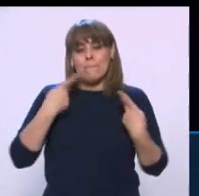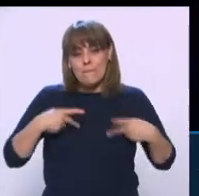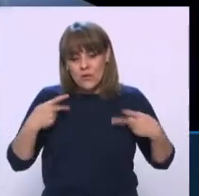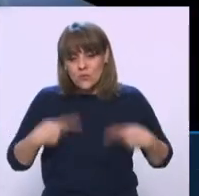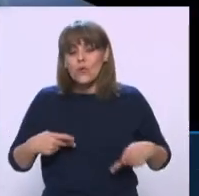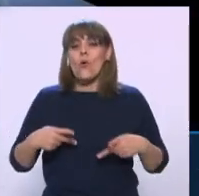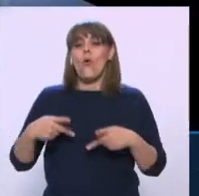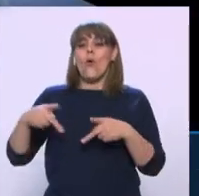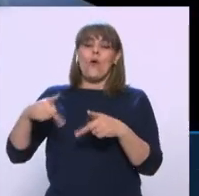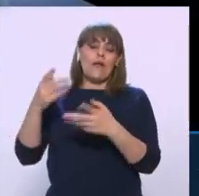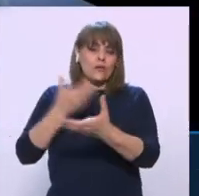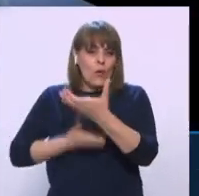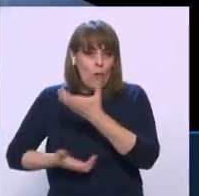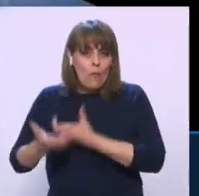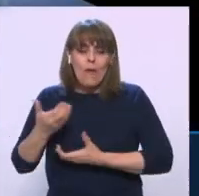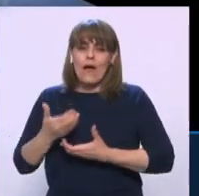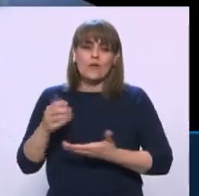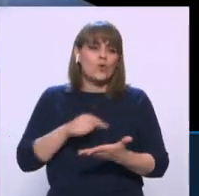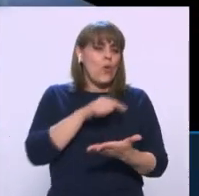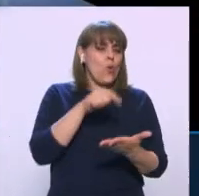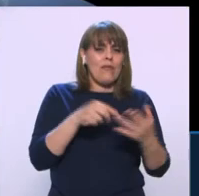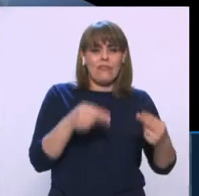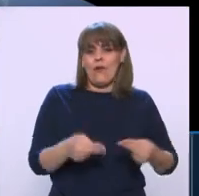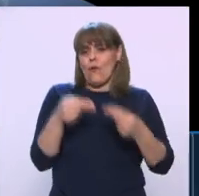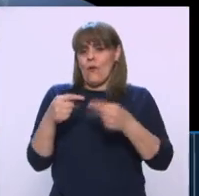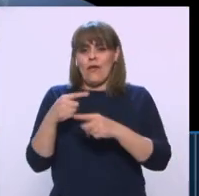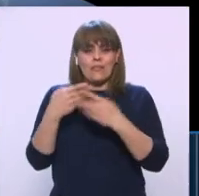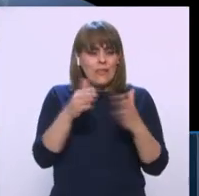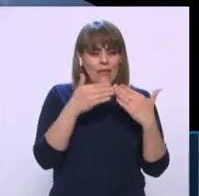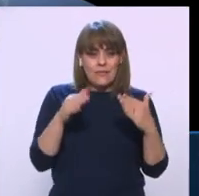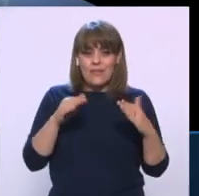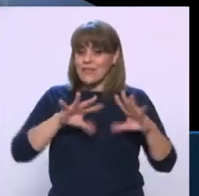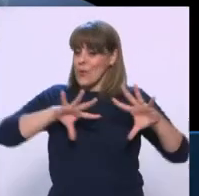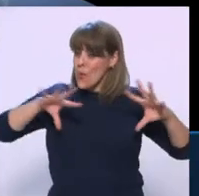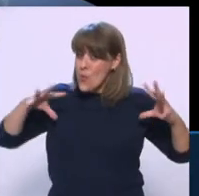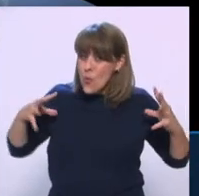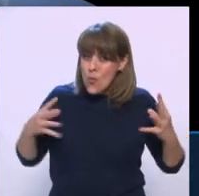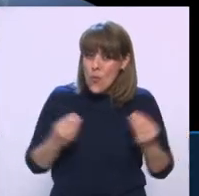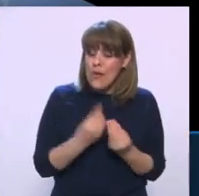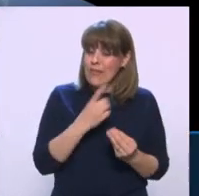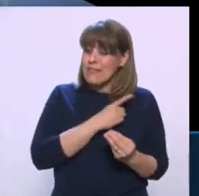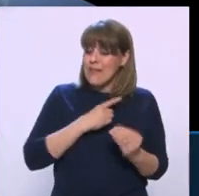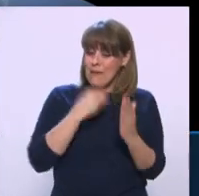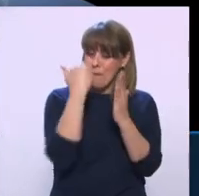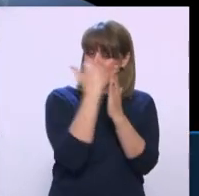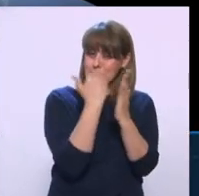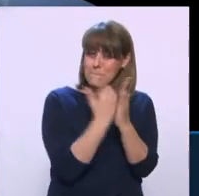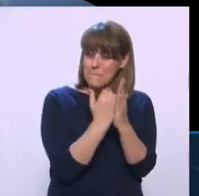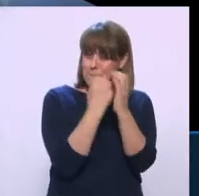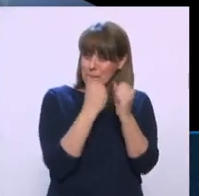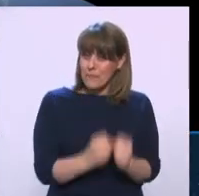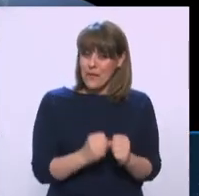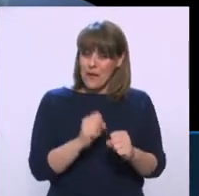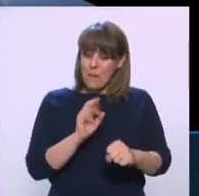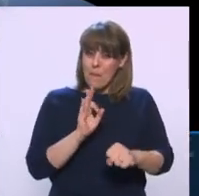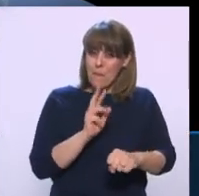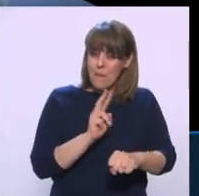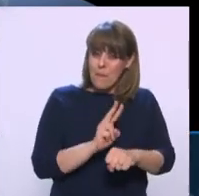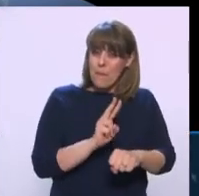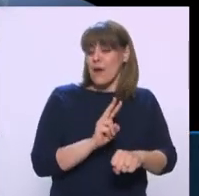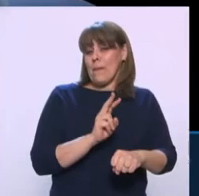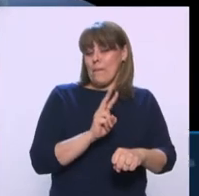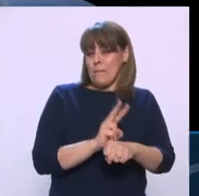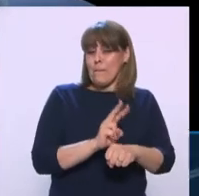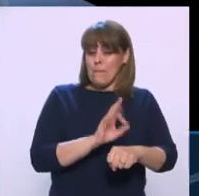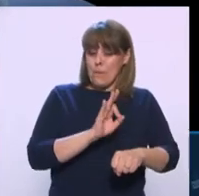y las actividades que están abiertas y que deben seguir estrictas medidas de seguridad sanitaria y de vigilancia y de